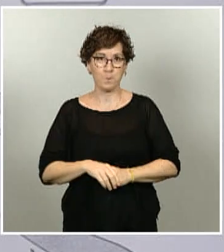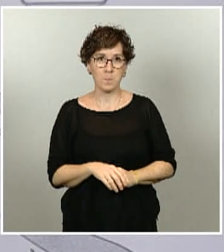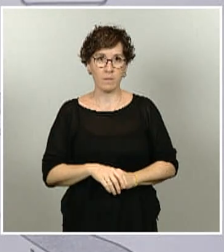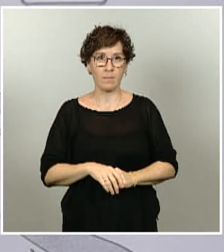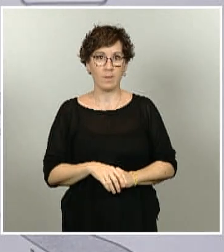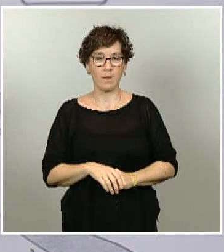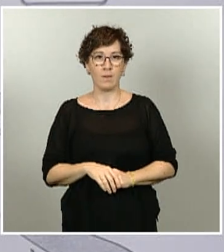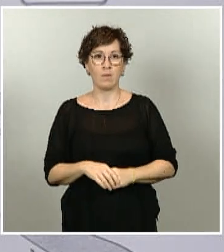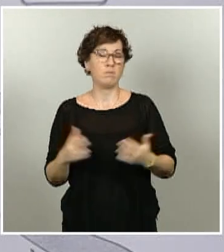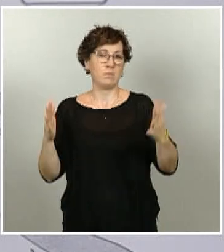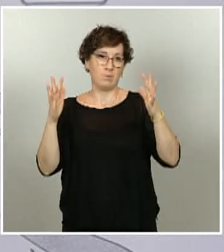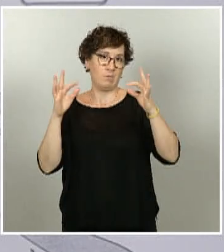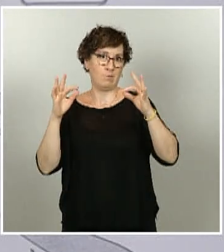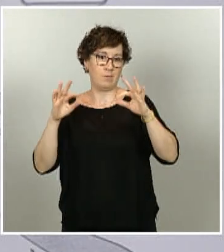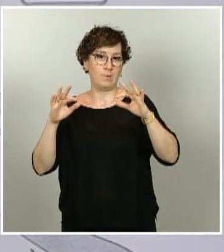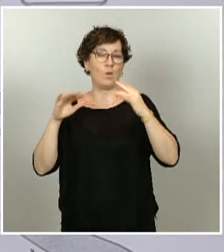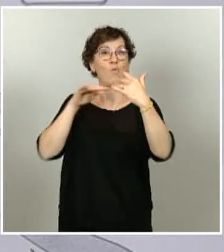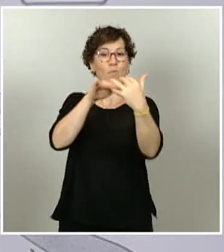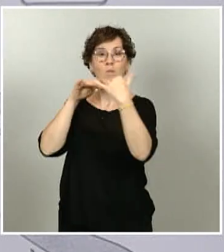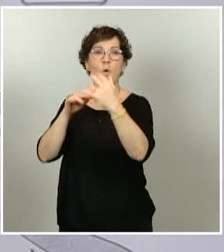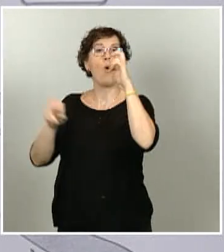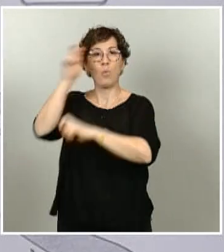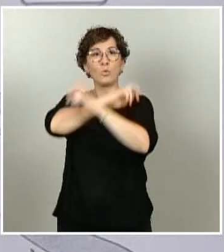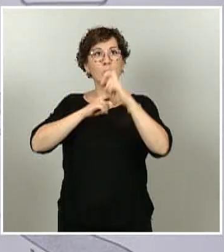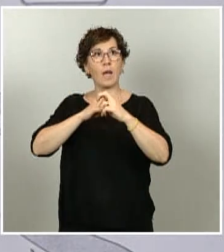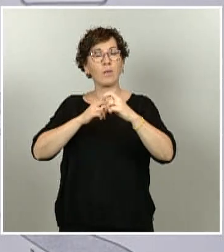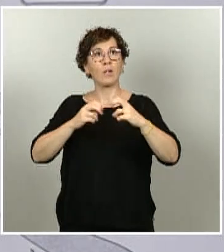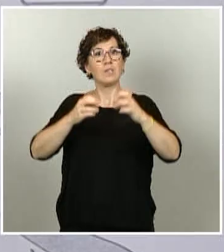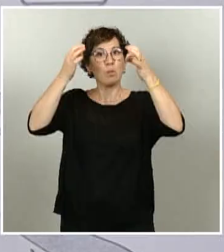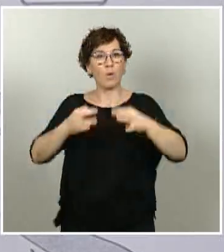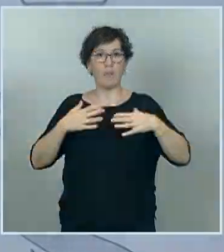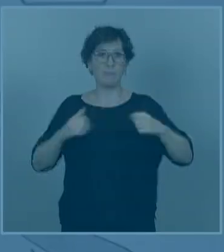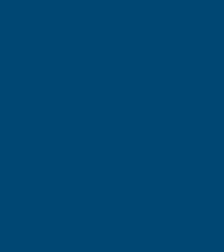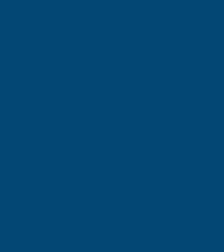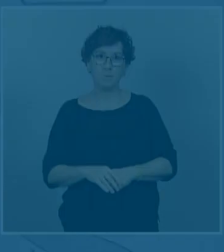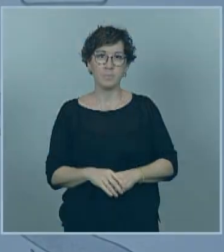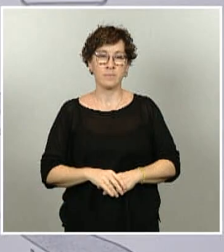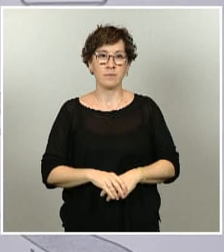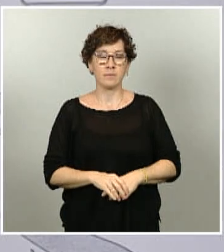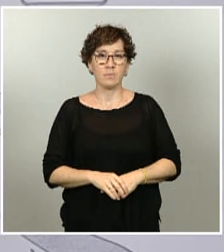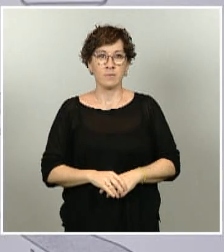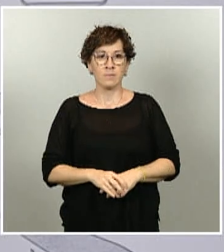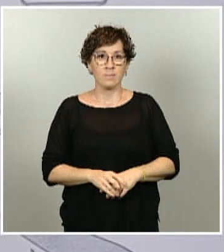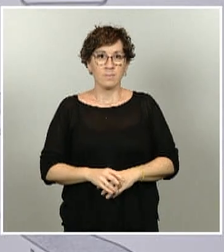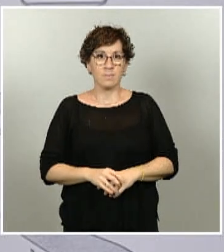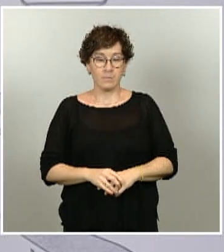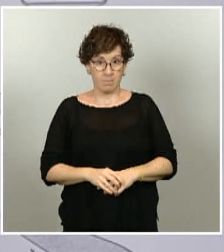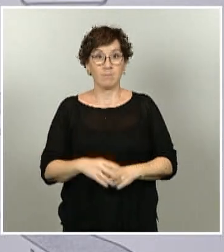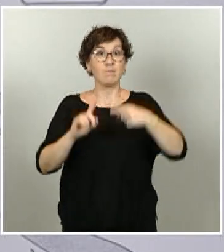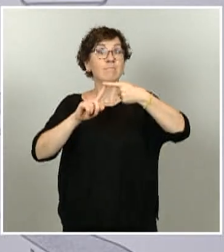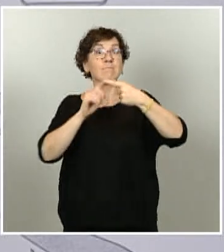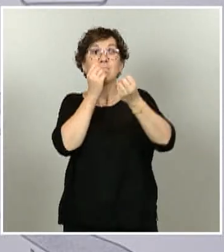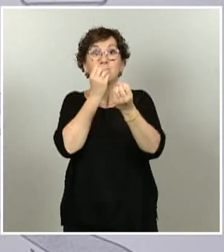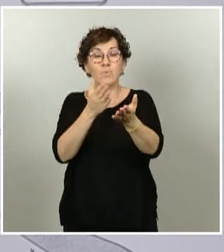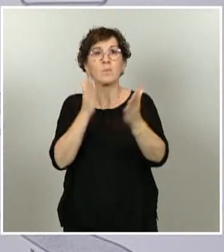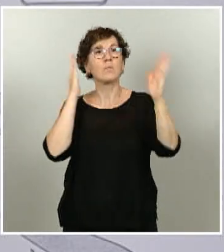a rodar en condiciones que garanticen la máxima seguridad sanitaria para todos los participantes en la competición. Les anuncio que habrá temporada turística